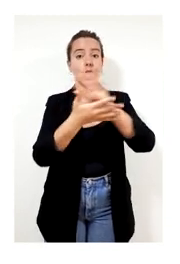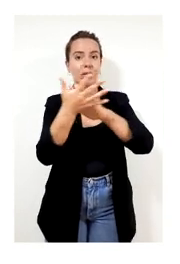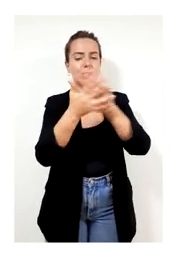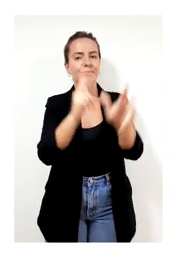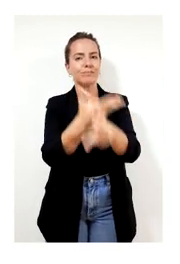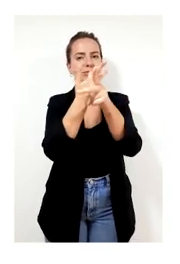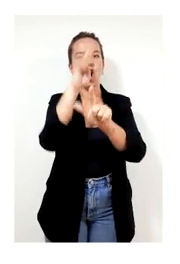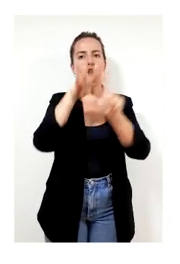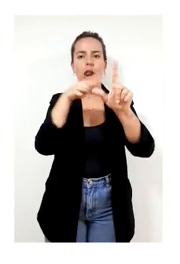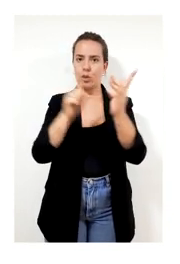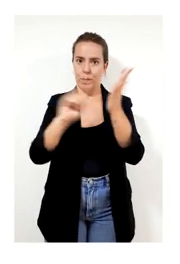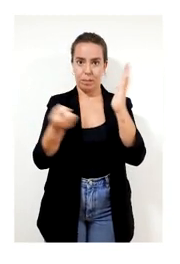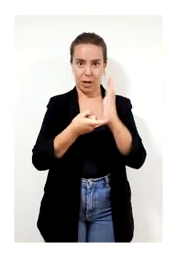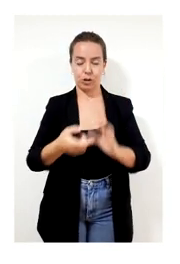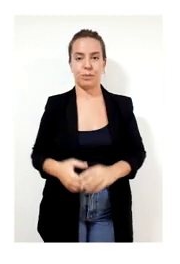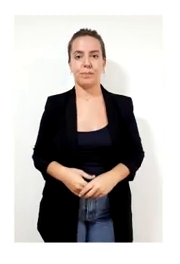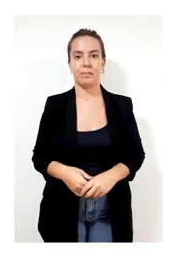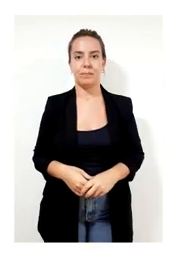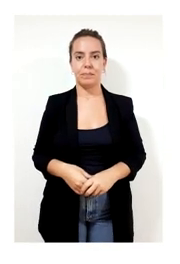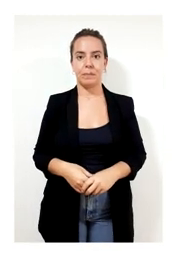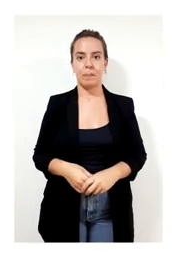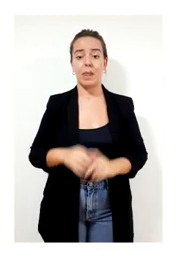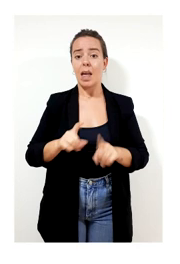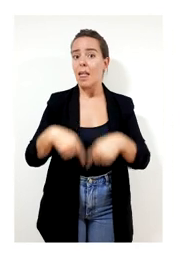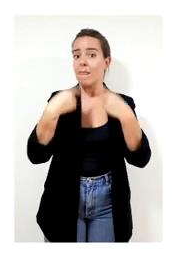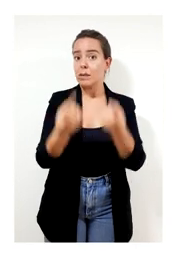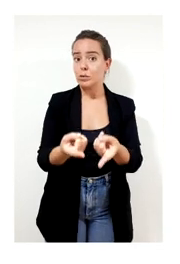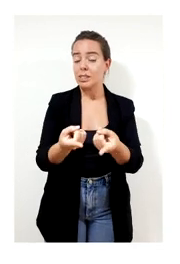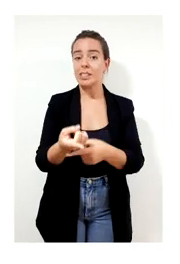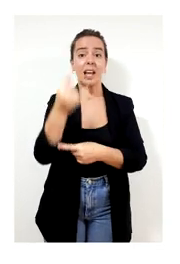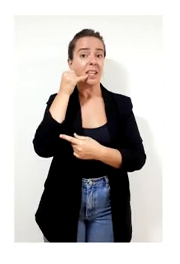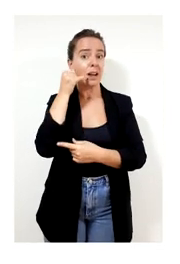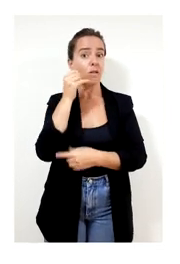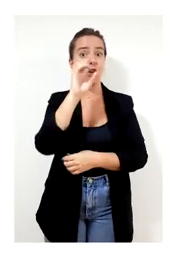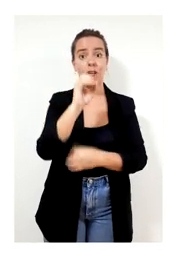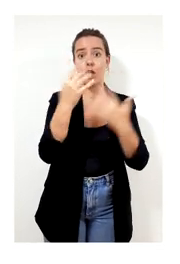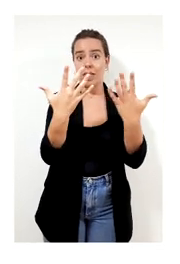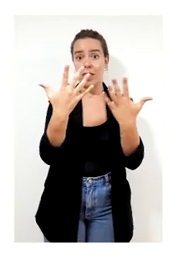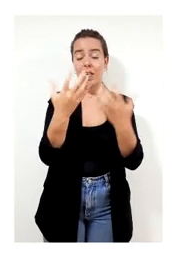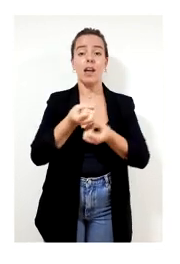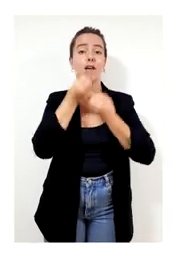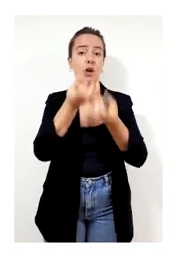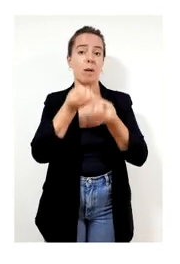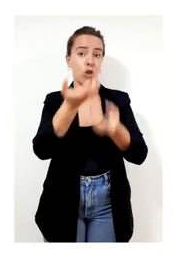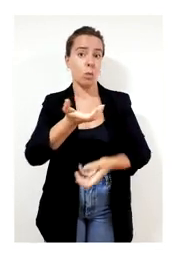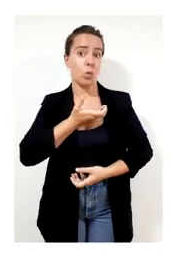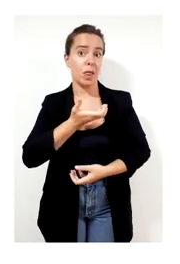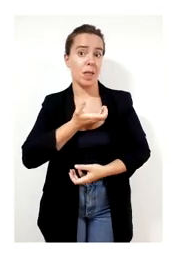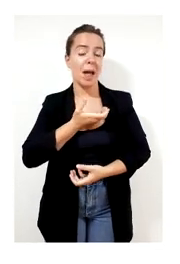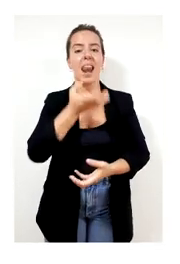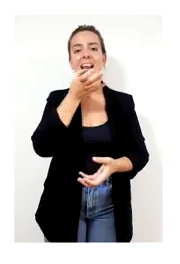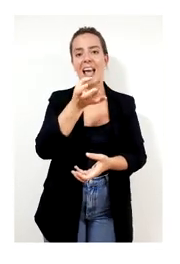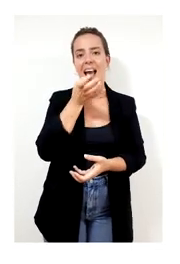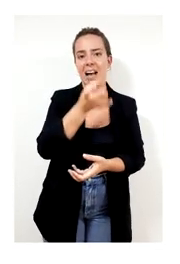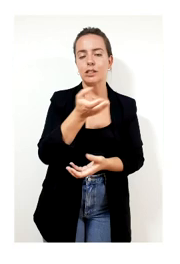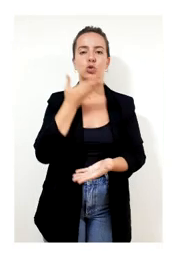de signos durante todo el horario del teléfono 010. Se continuó con el teléfono 010 de información municipal y recogida de